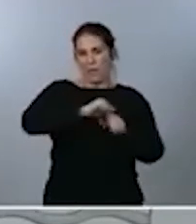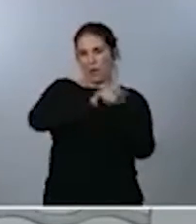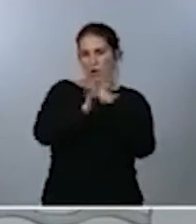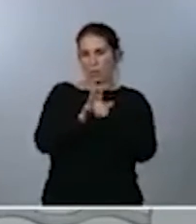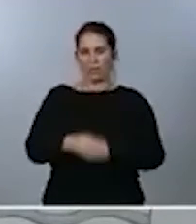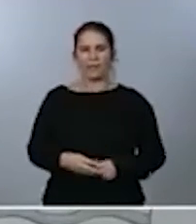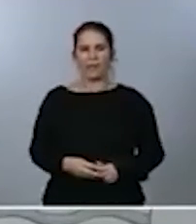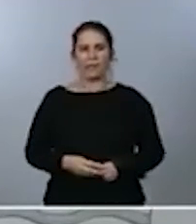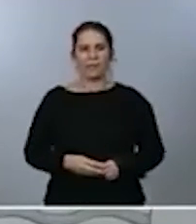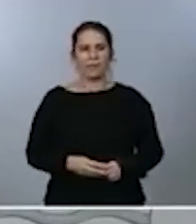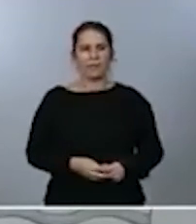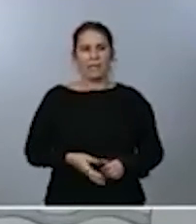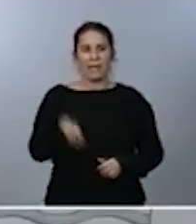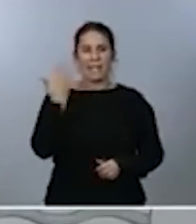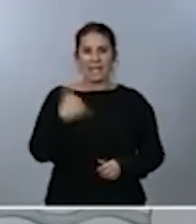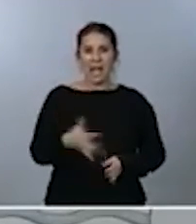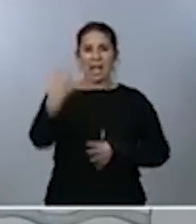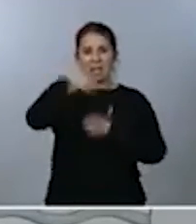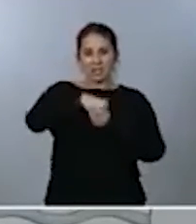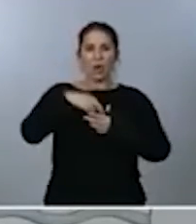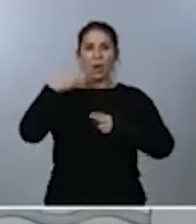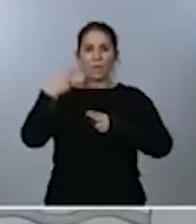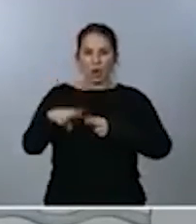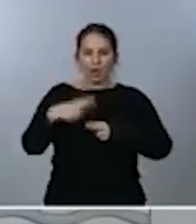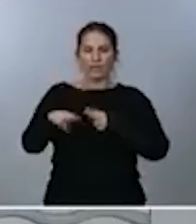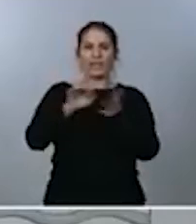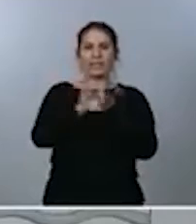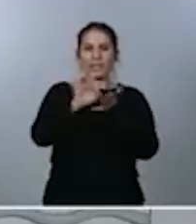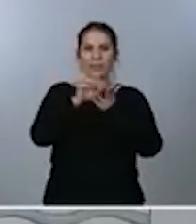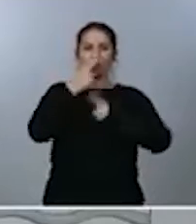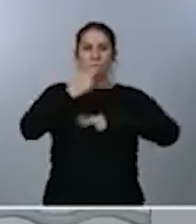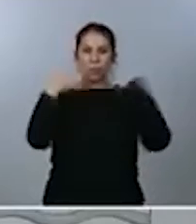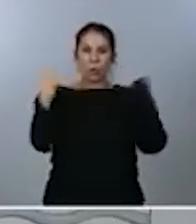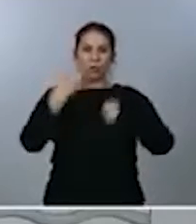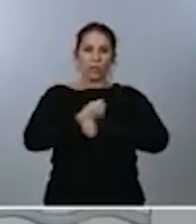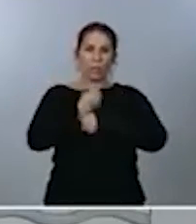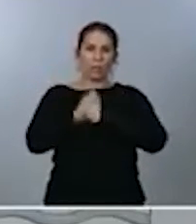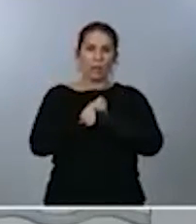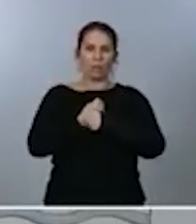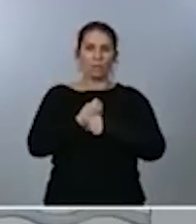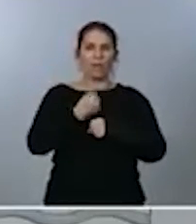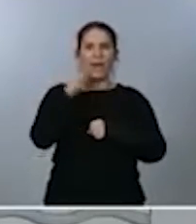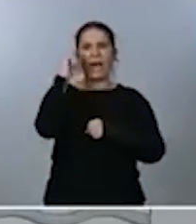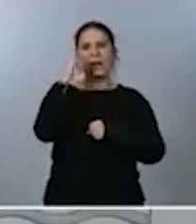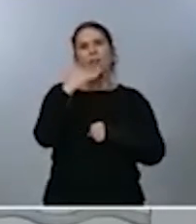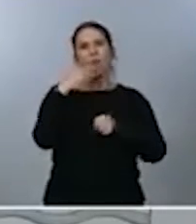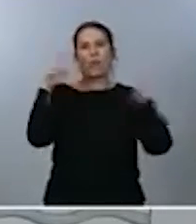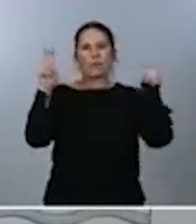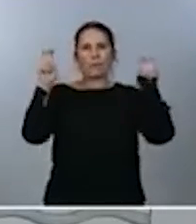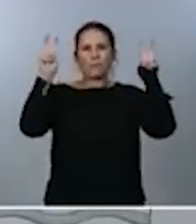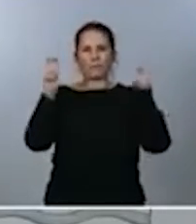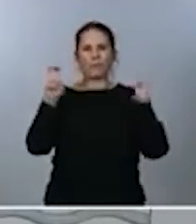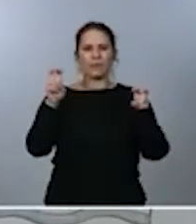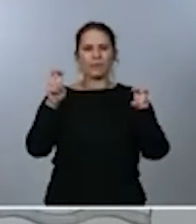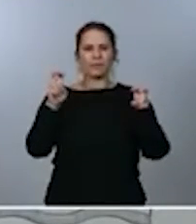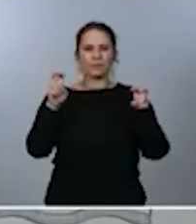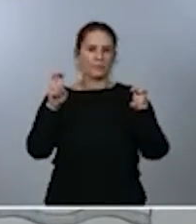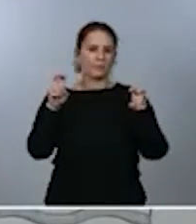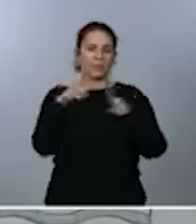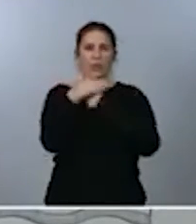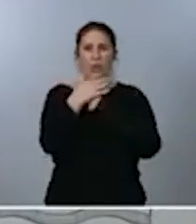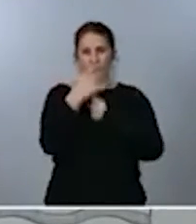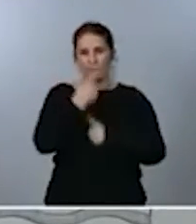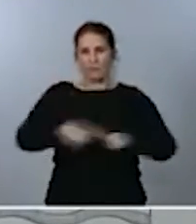introducido en las políticas, en los servicios públicos de empleo, un nuevo paradigma en términos de ocupación del mercado laboral que ha